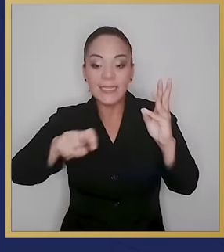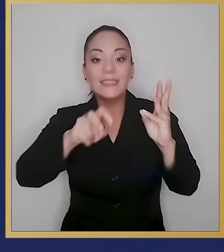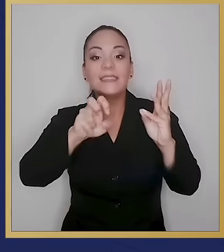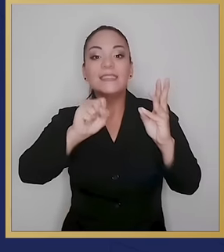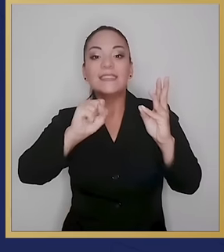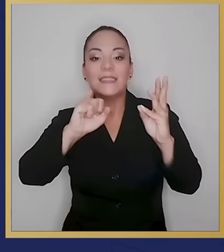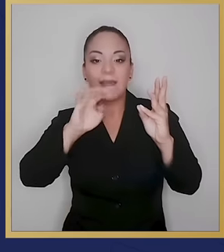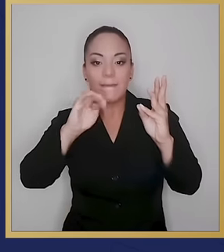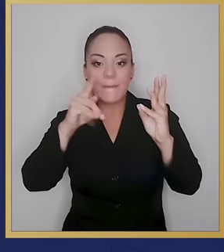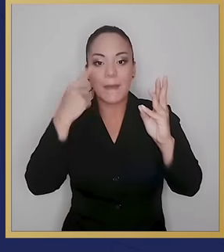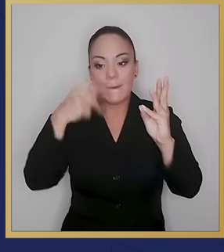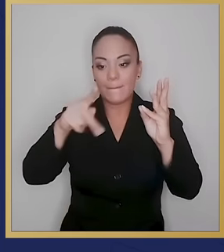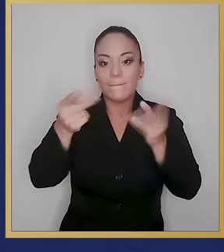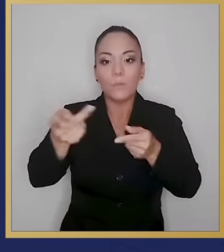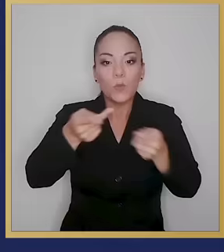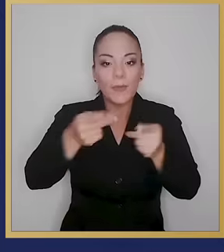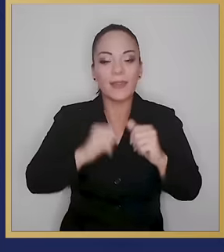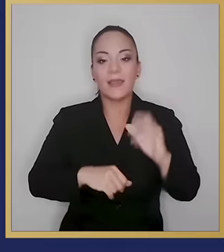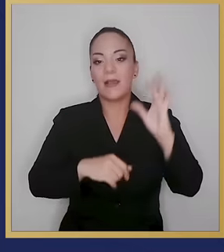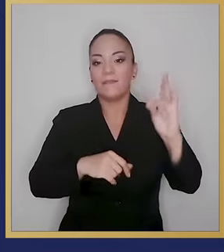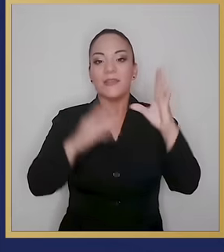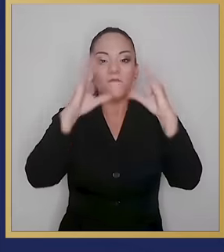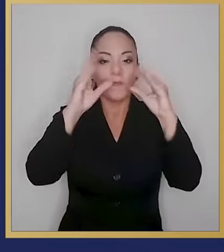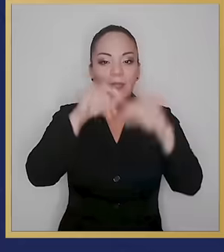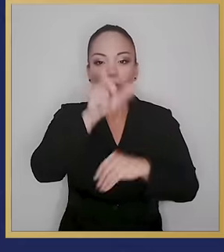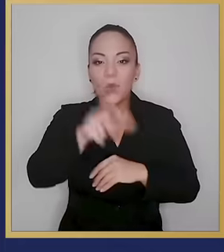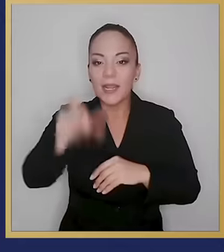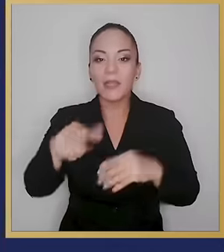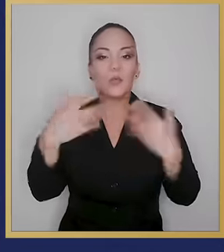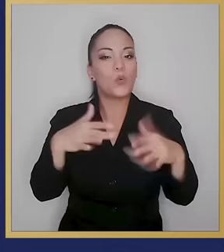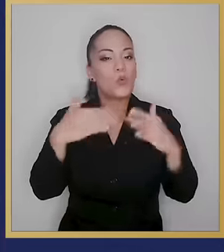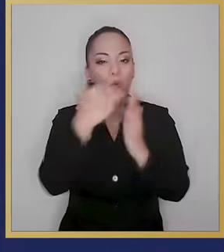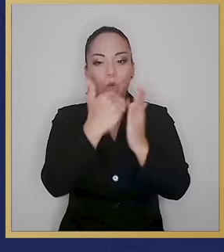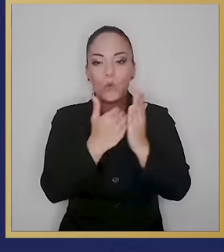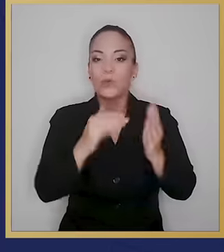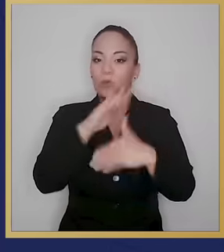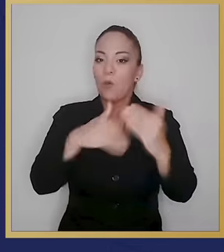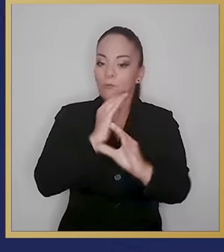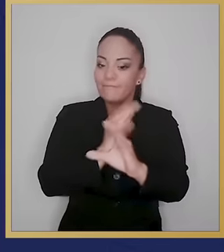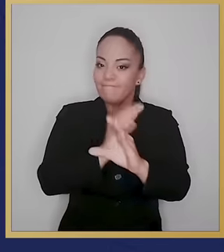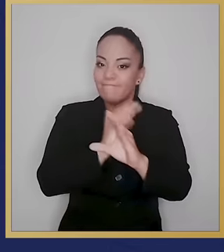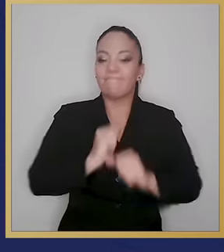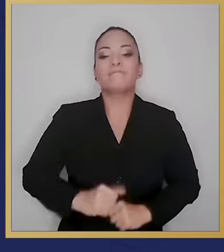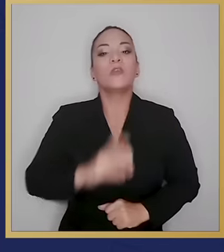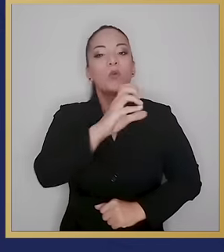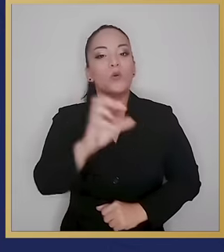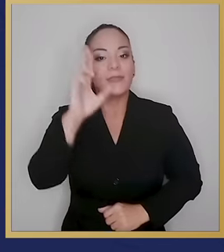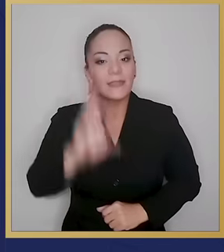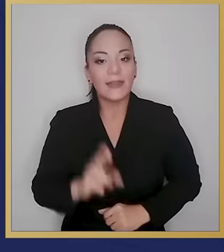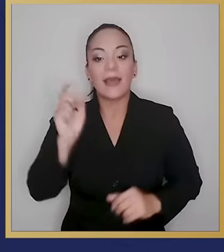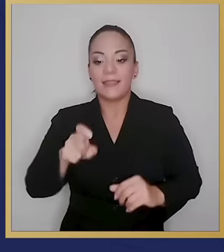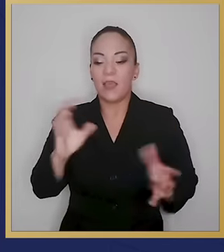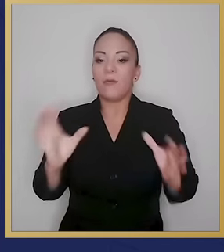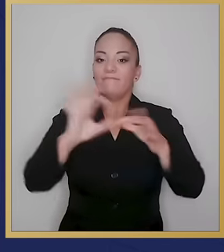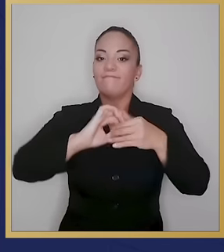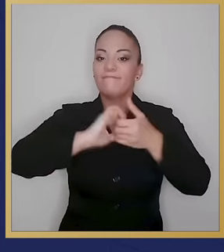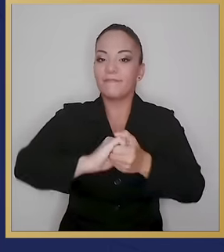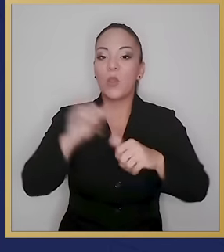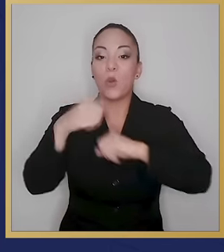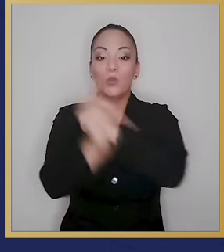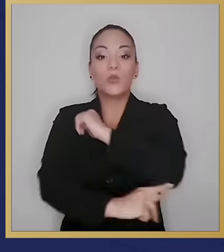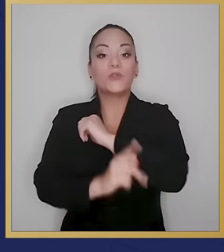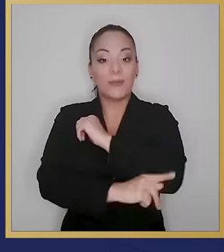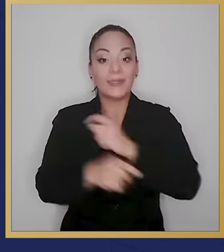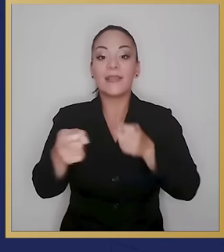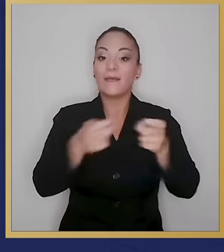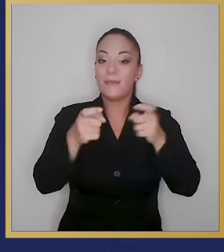para pagar en la pulpería y hasta la información de los clientes que tanto cuesta tenerlos. Costa Rica debe resguardarse y asociarse a las naciones